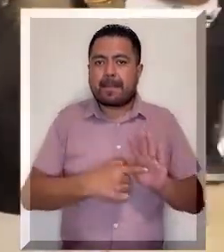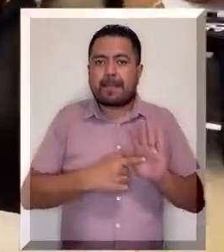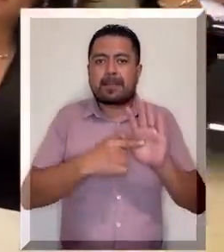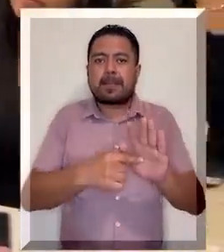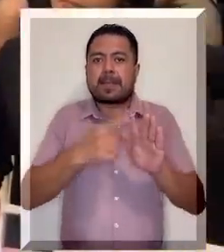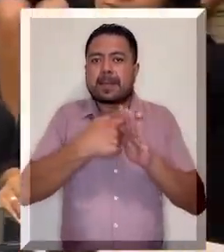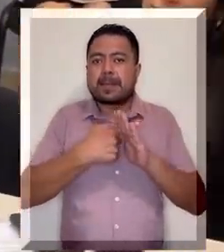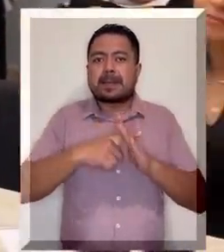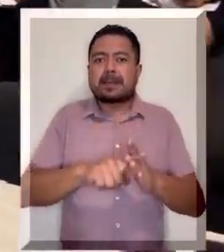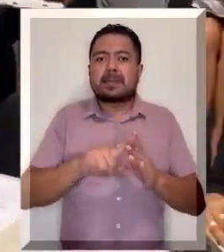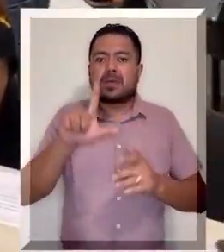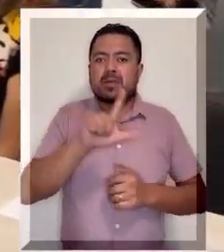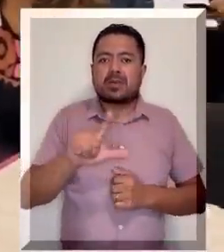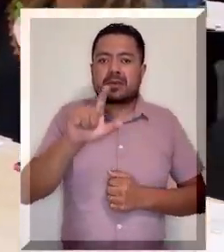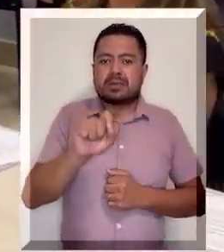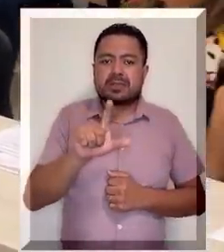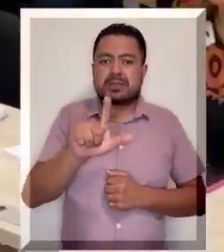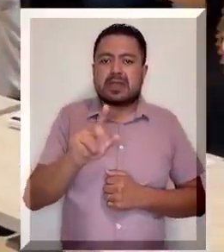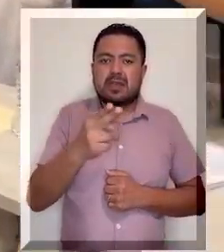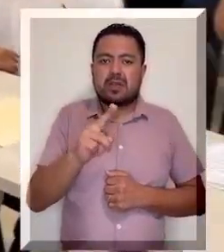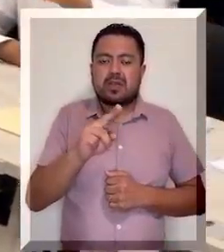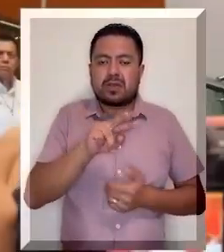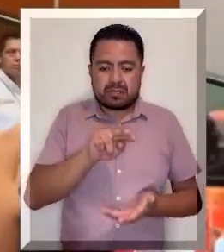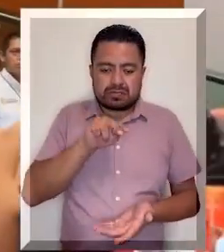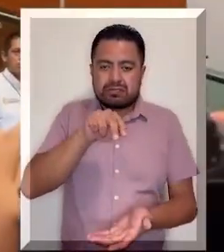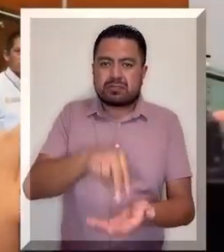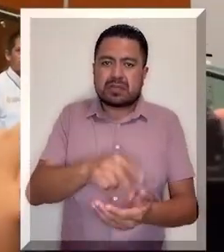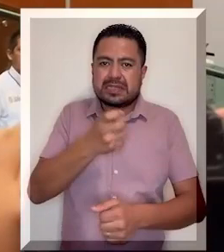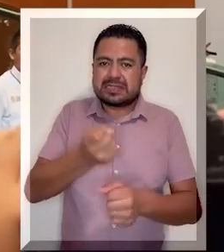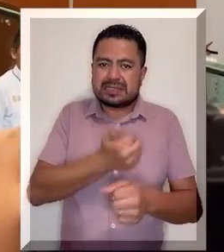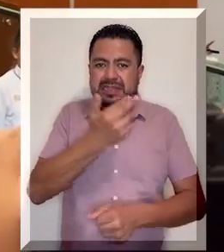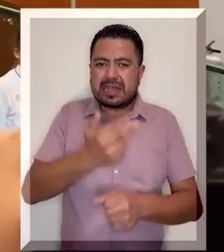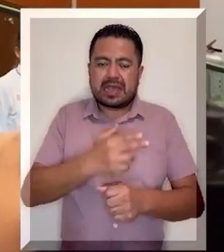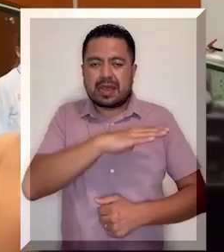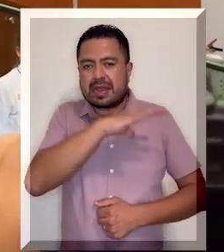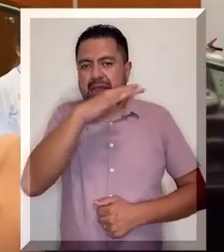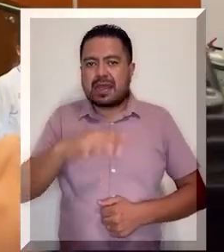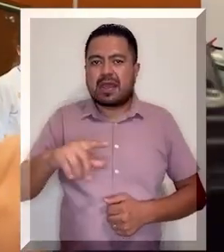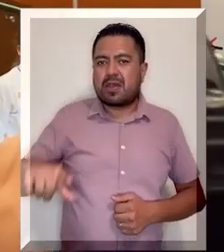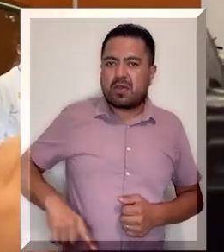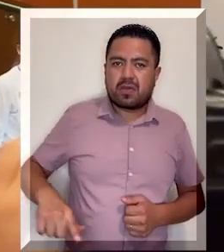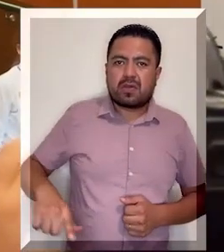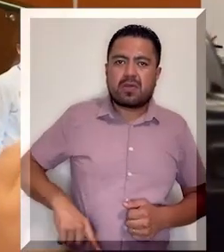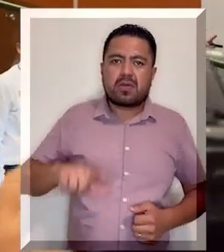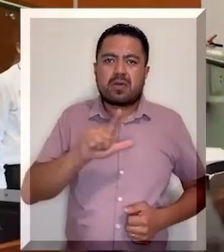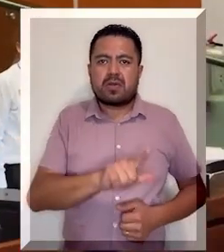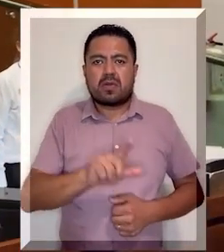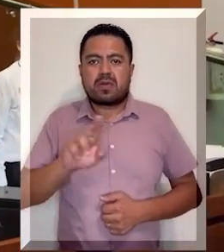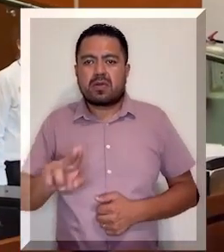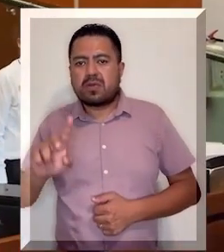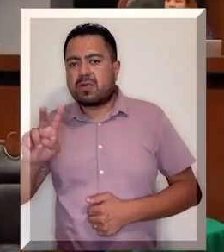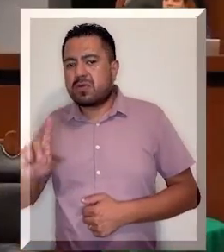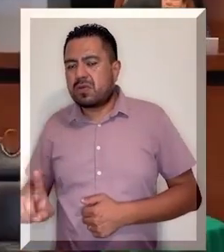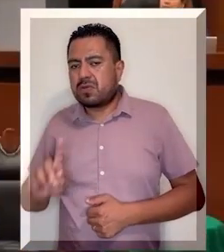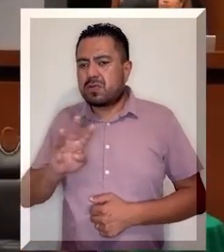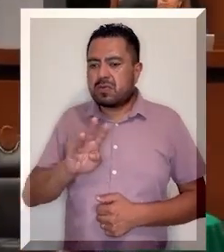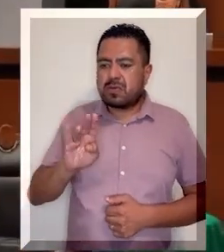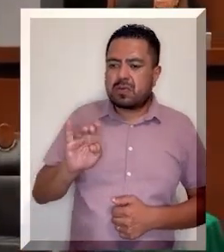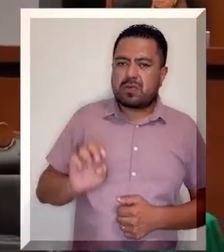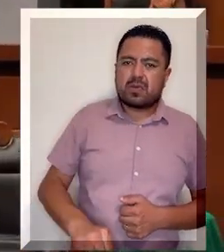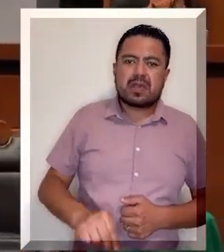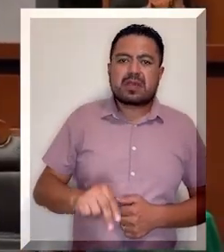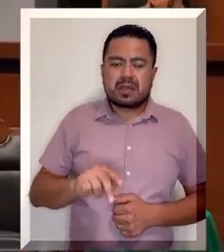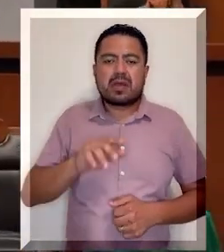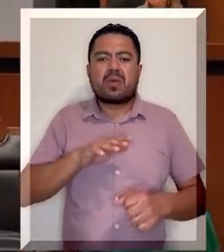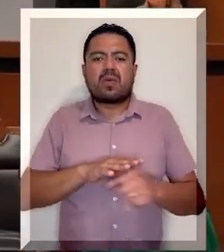Estos ejercicios de rendición de cuentas iniciaron el lunes 27 de noviembre con la comparecencia del secretario general de gobierno,